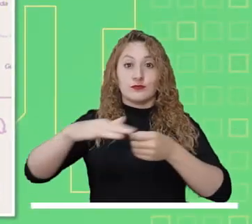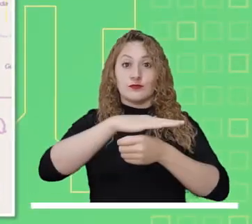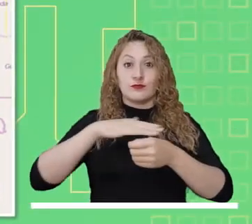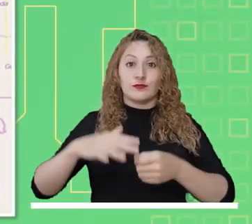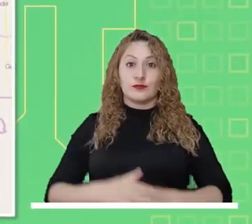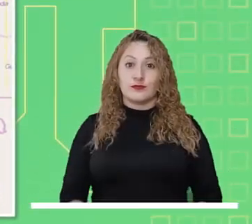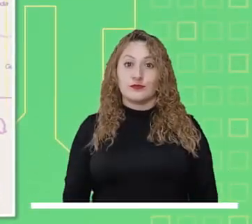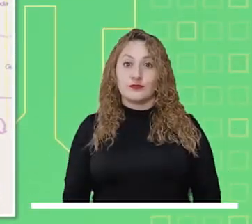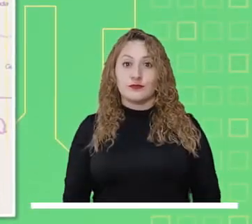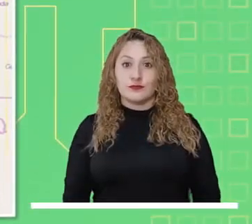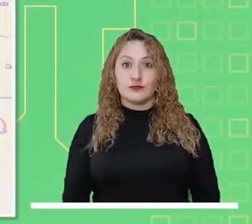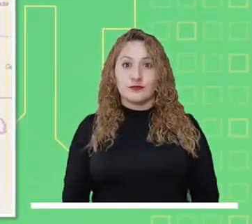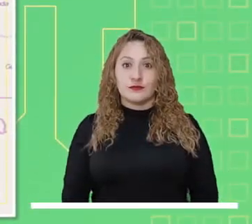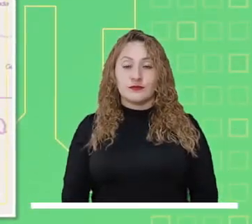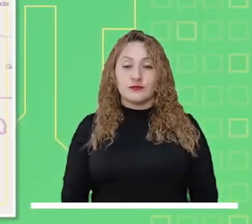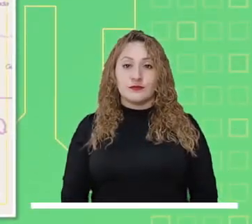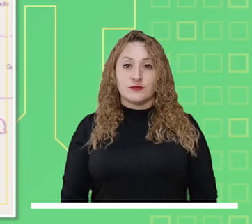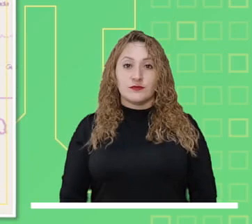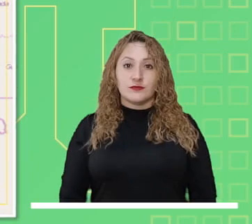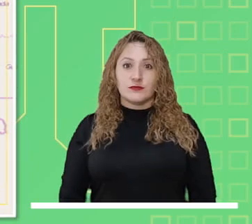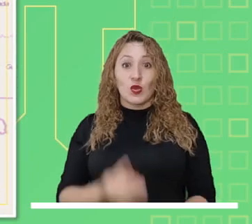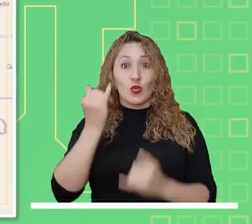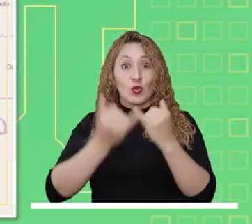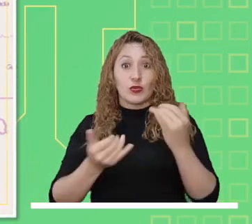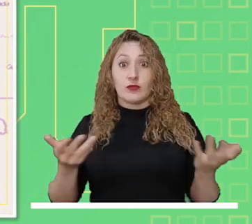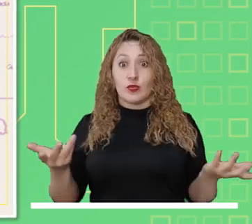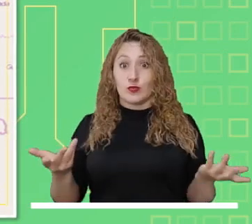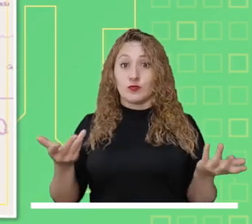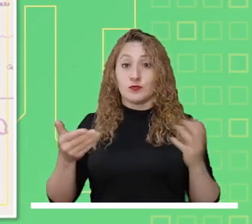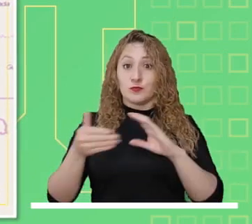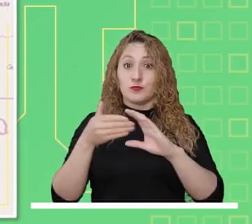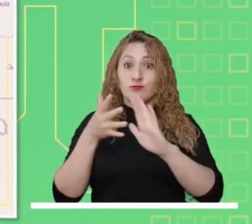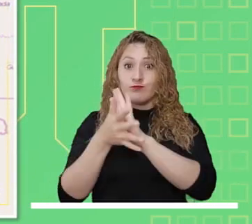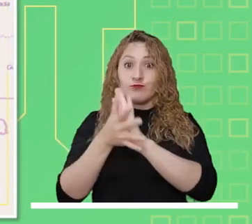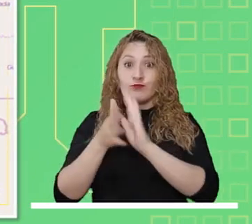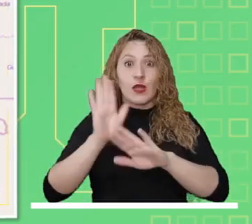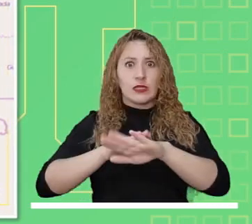Alerta roja por posibles deslizamientos en norte de Santander y Cundinamarca.